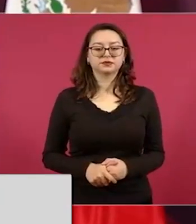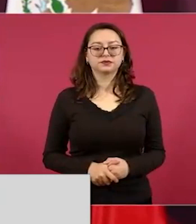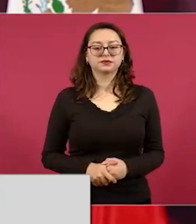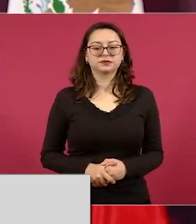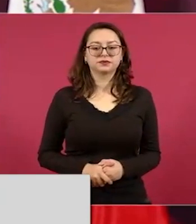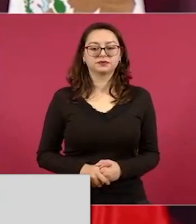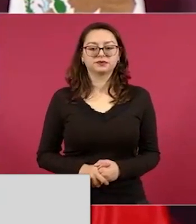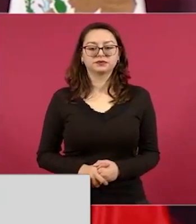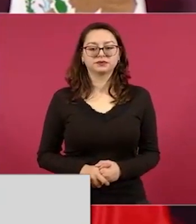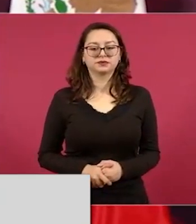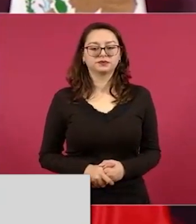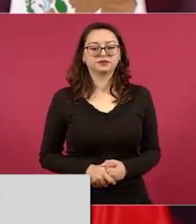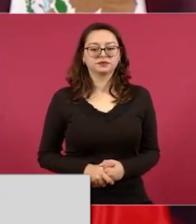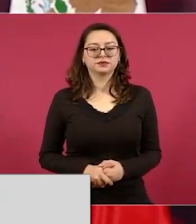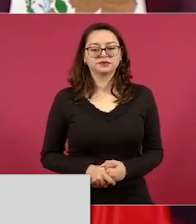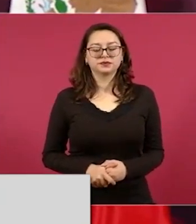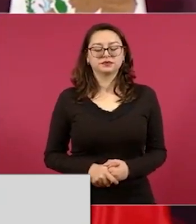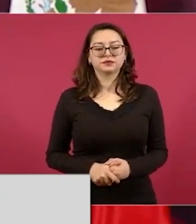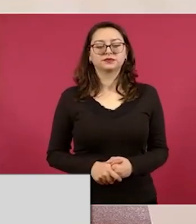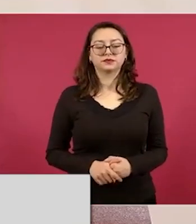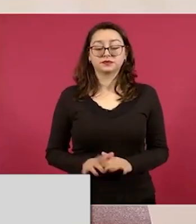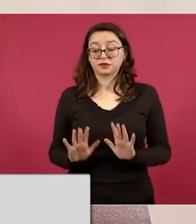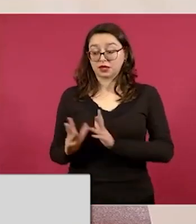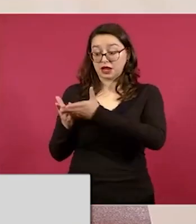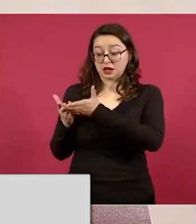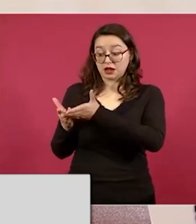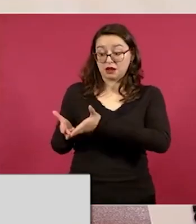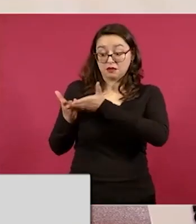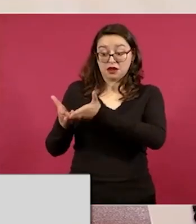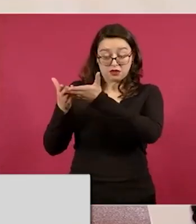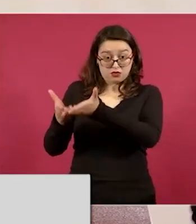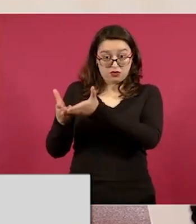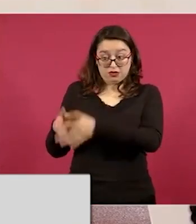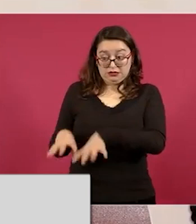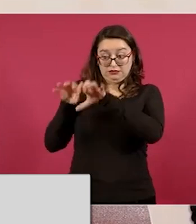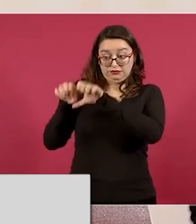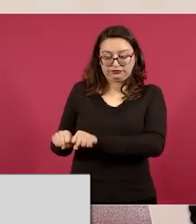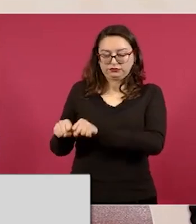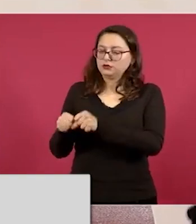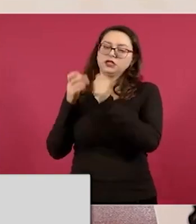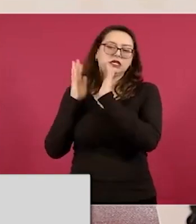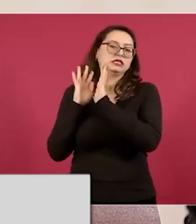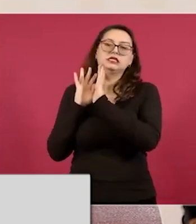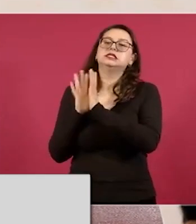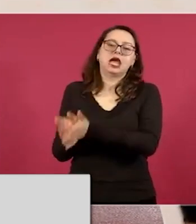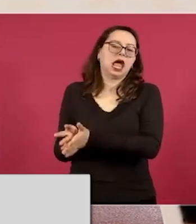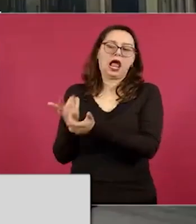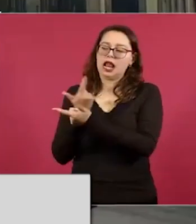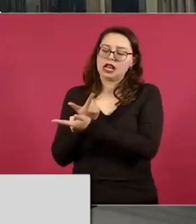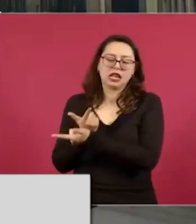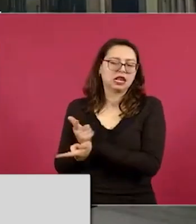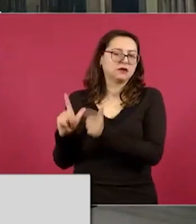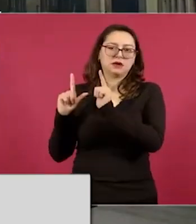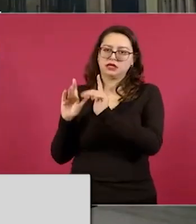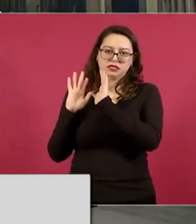4T continuará tras mi gobierno, será difícil un retroceso, AMLO. El presidente Andrés Manuel López Obrador afirmó este martes que está seguro que